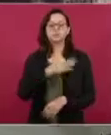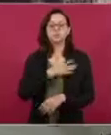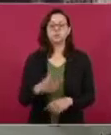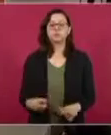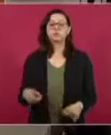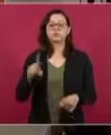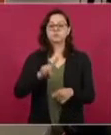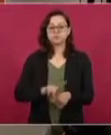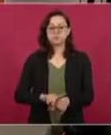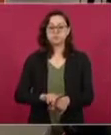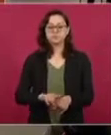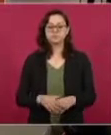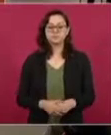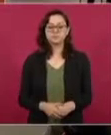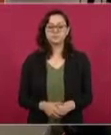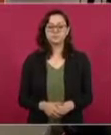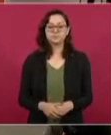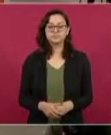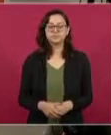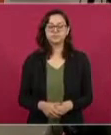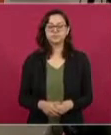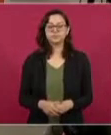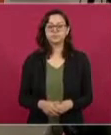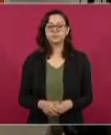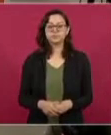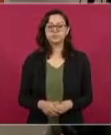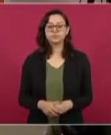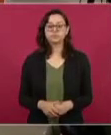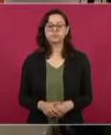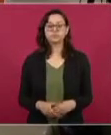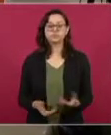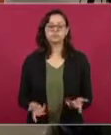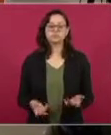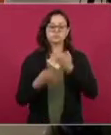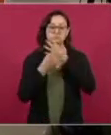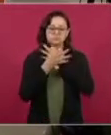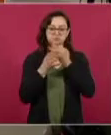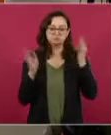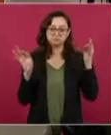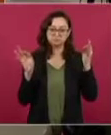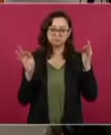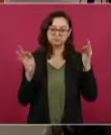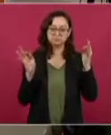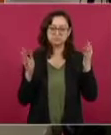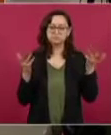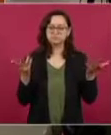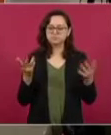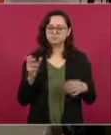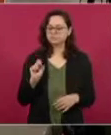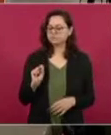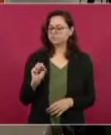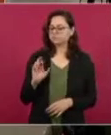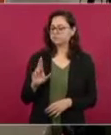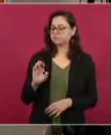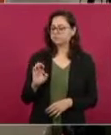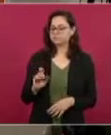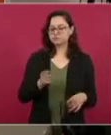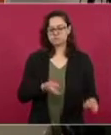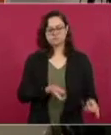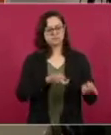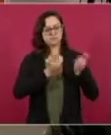Para informar de la encomienda que nos ha dado el señor presidente a la Secretaría de Relaciones Exteriores